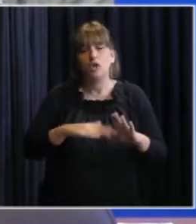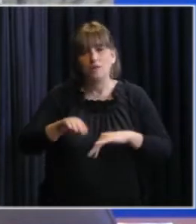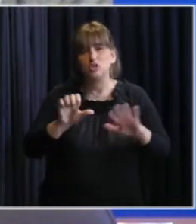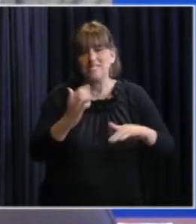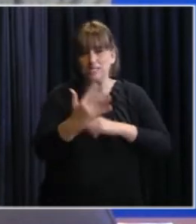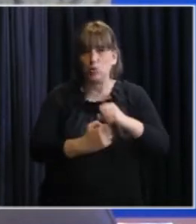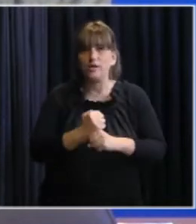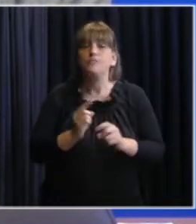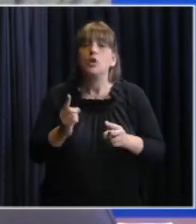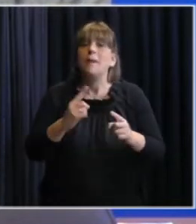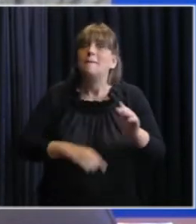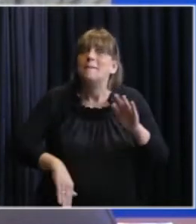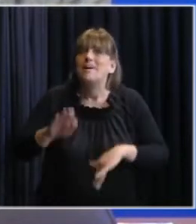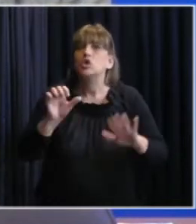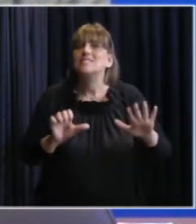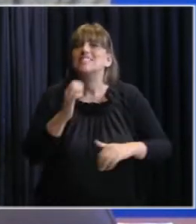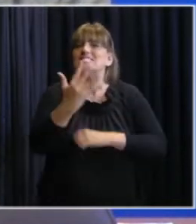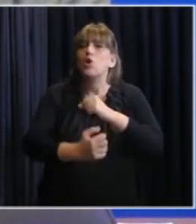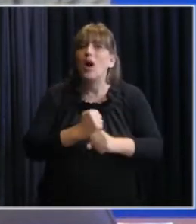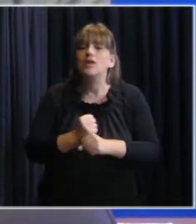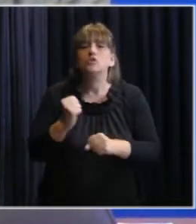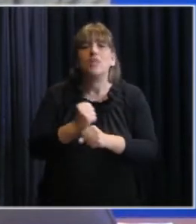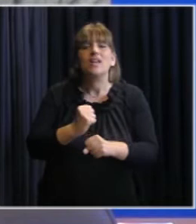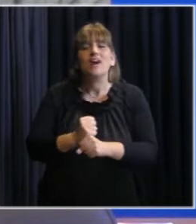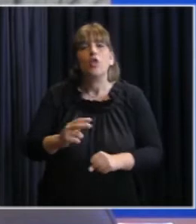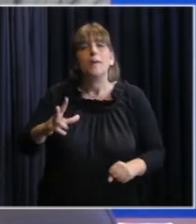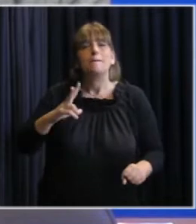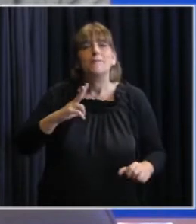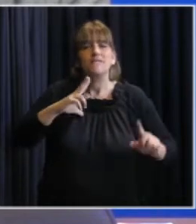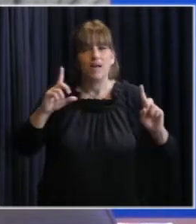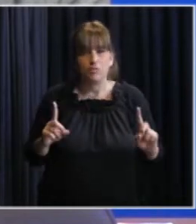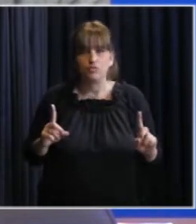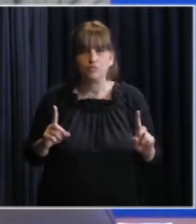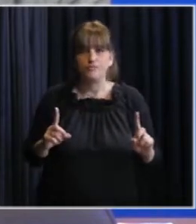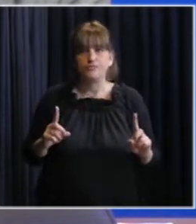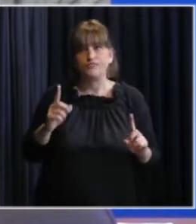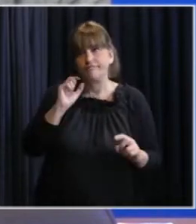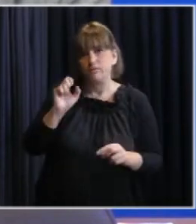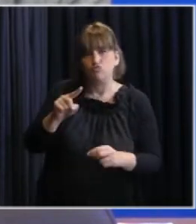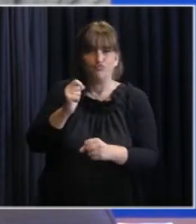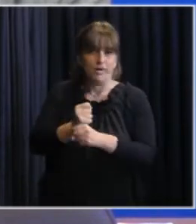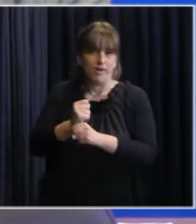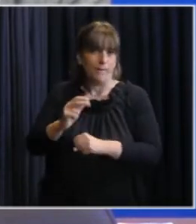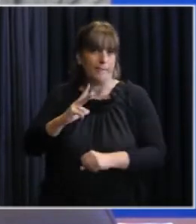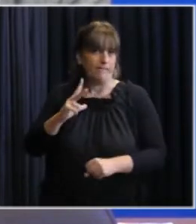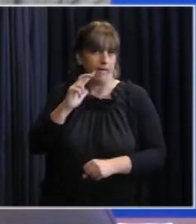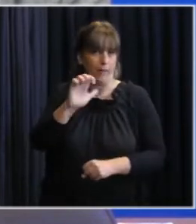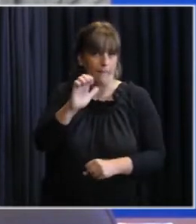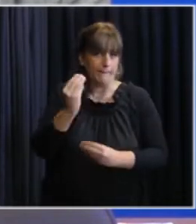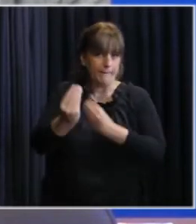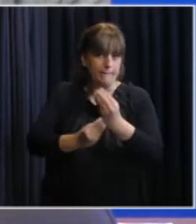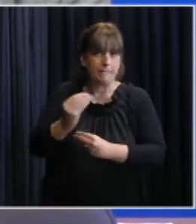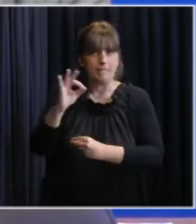mayores de 65 años que son trabajadores dependientes en la actividad privada ya